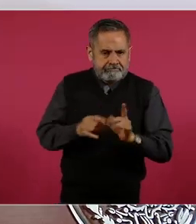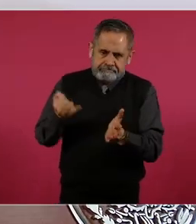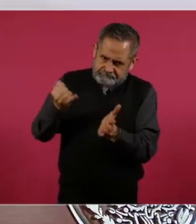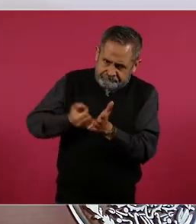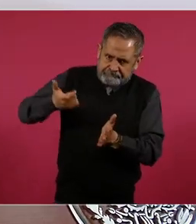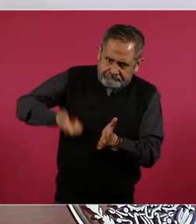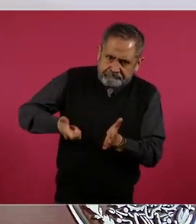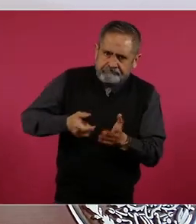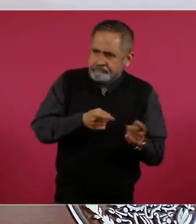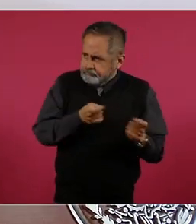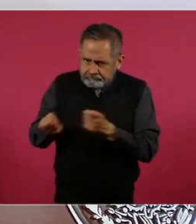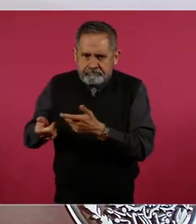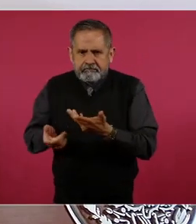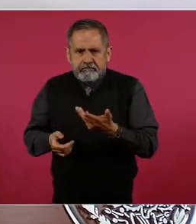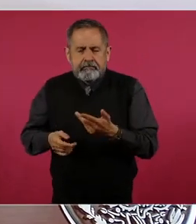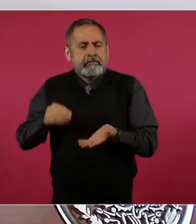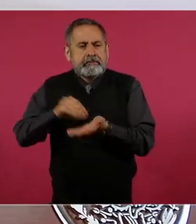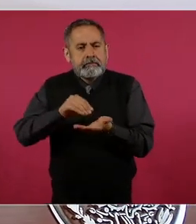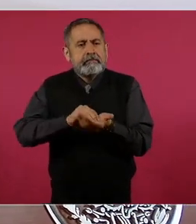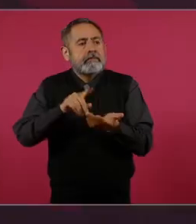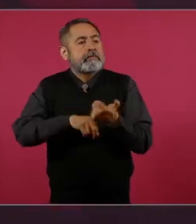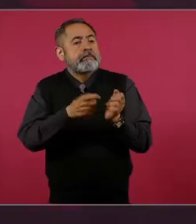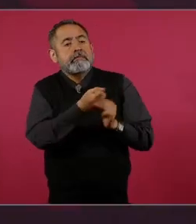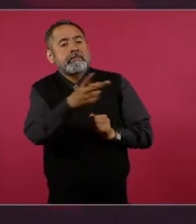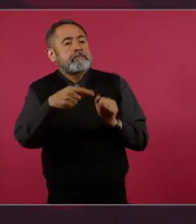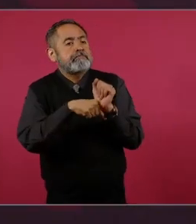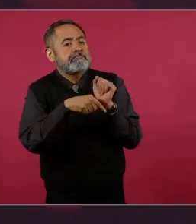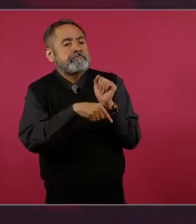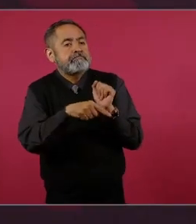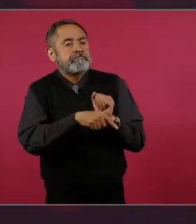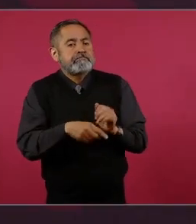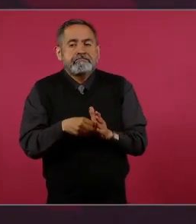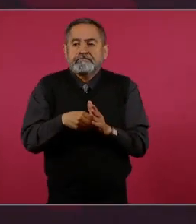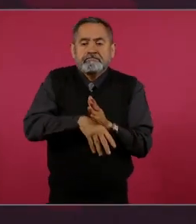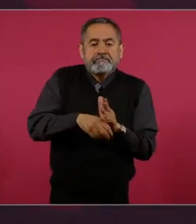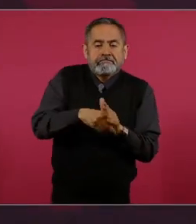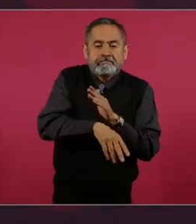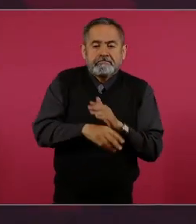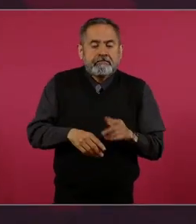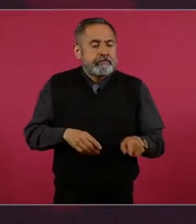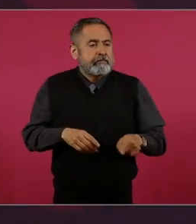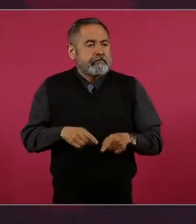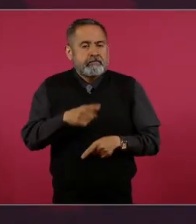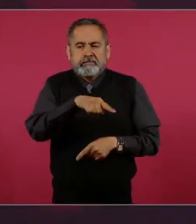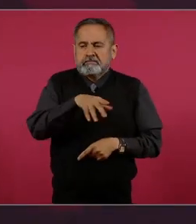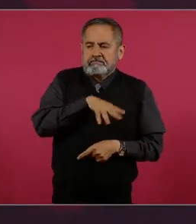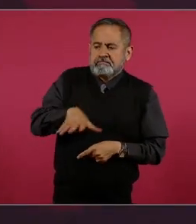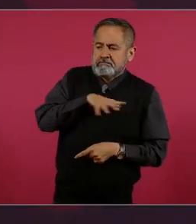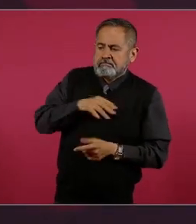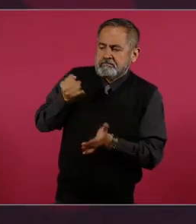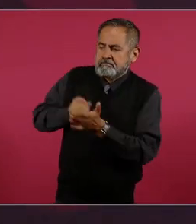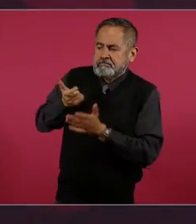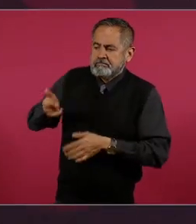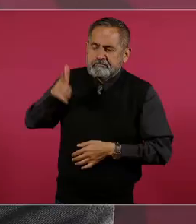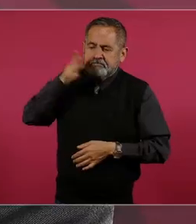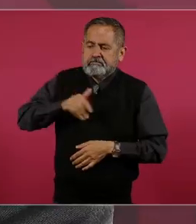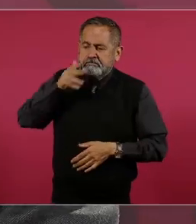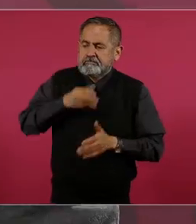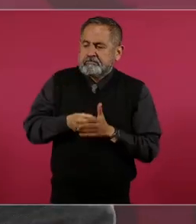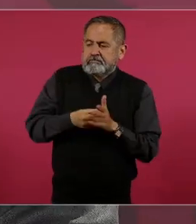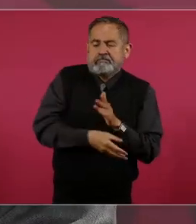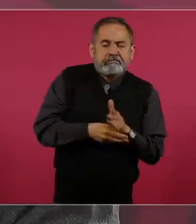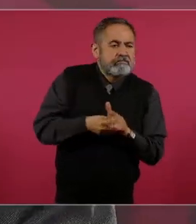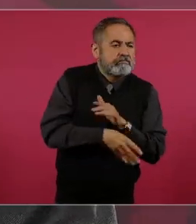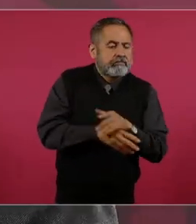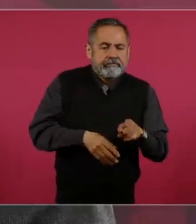Porque todavía hay quienes se resisten a